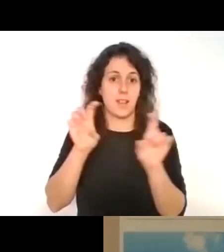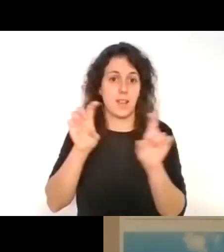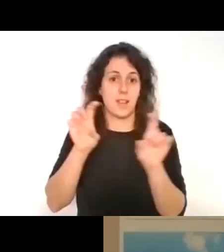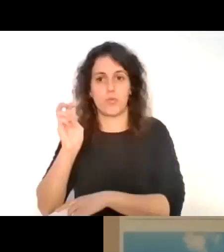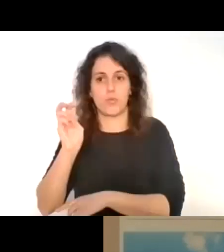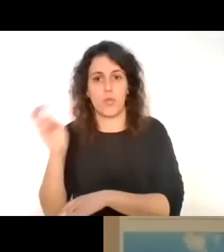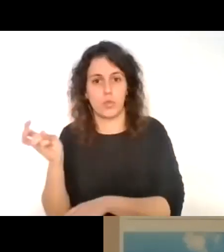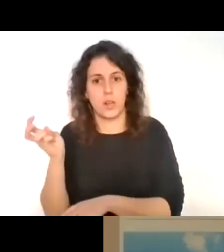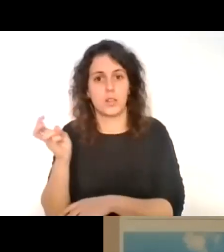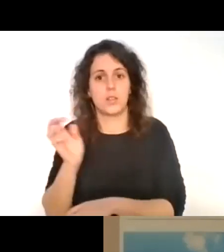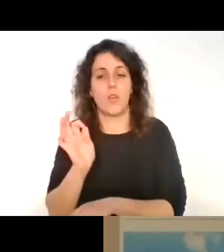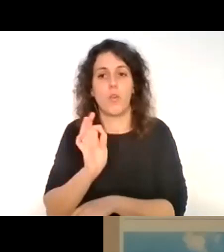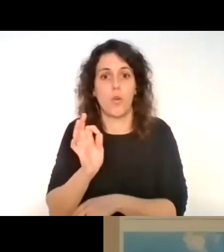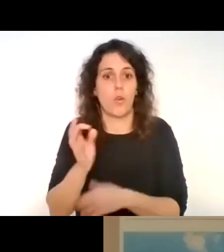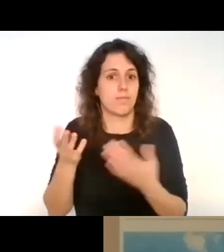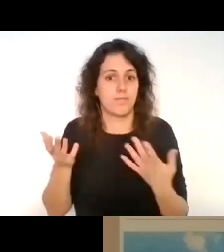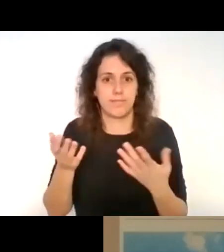es.